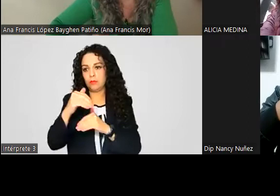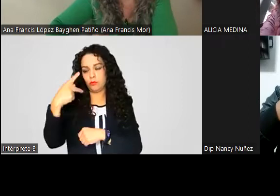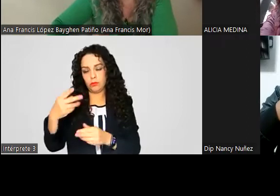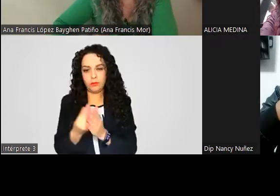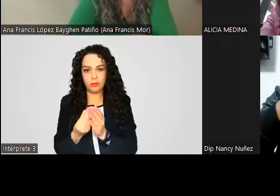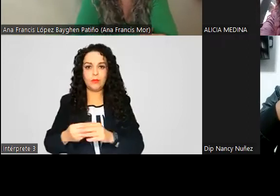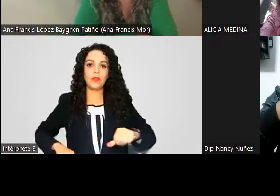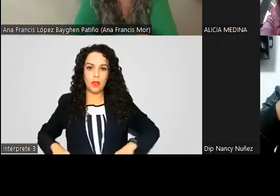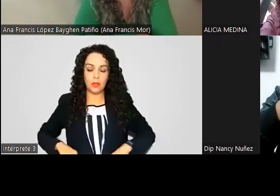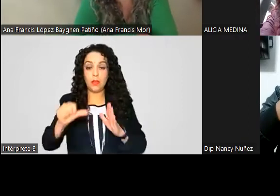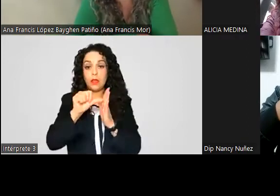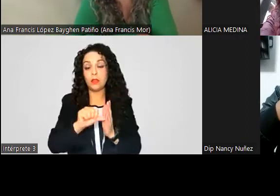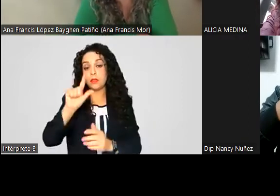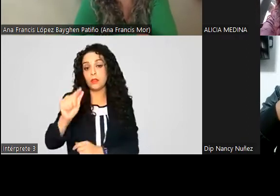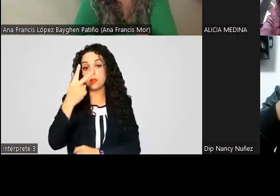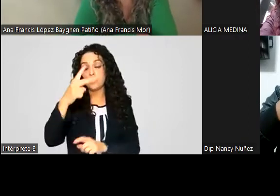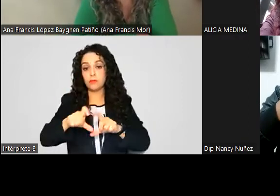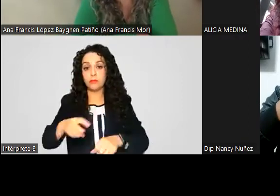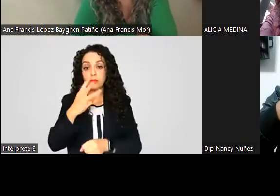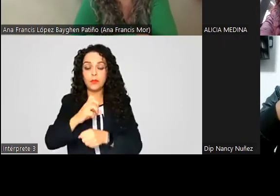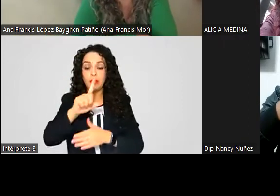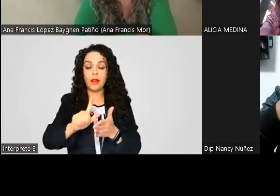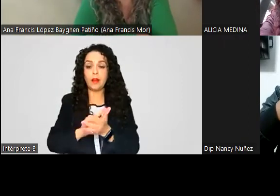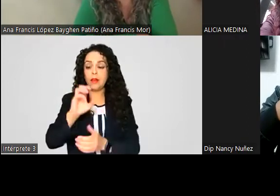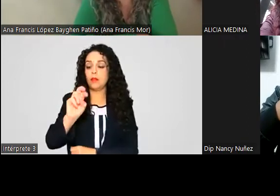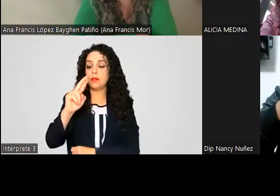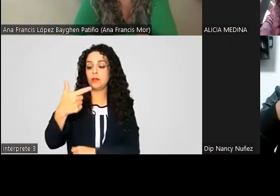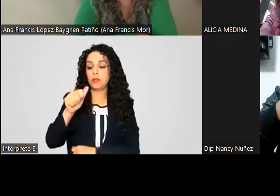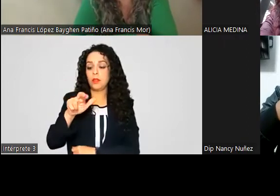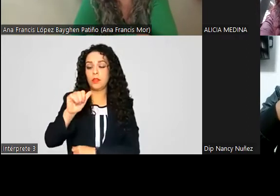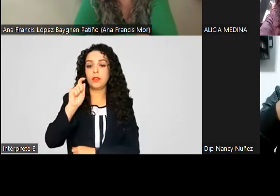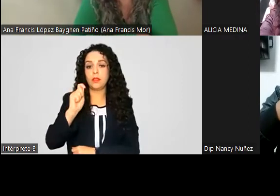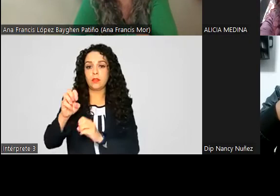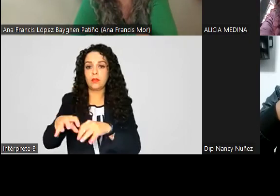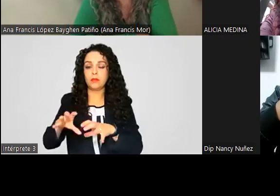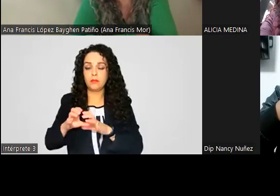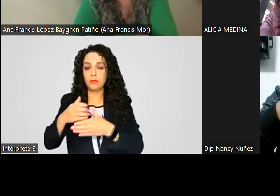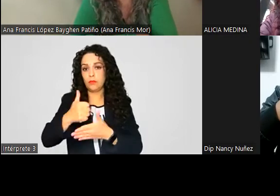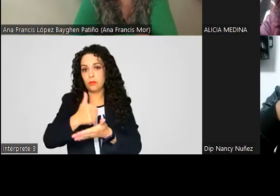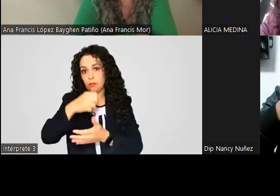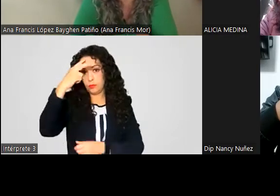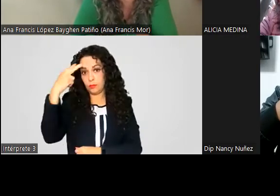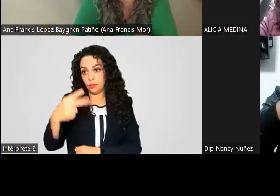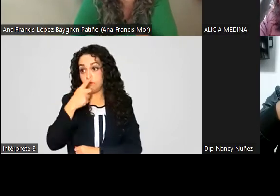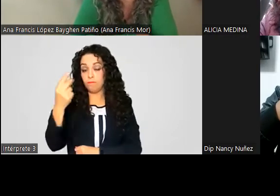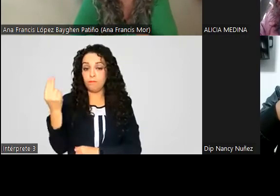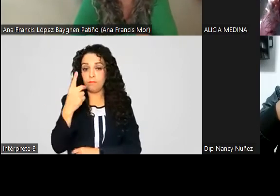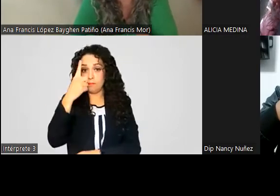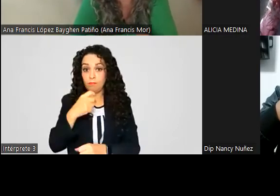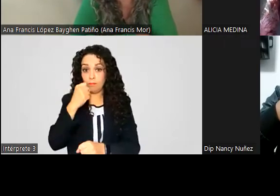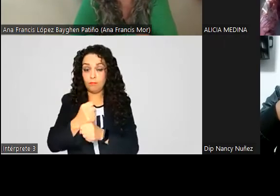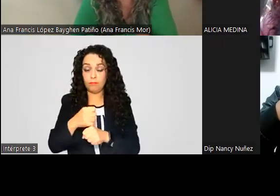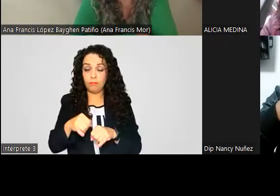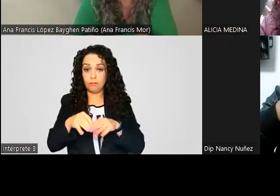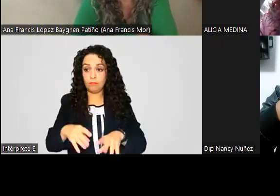artículo setenta y dos, fracción tercera de la Ley Orgánica del Congreso de la Ciudad de México, señala que es necesario remitir un informe anual de actividades a la